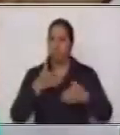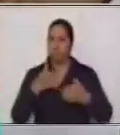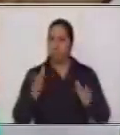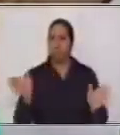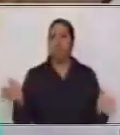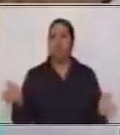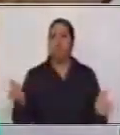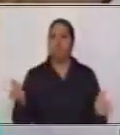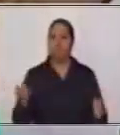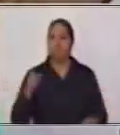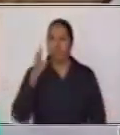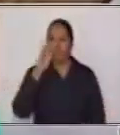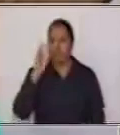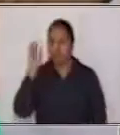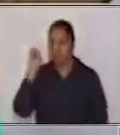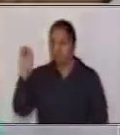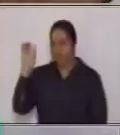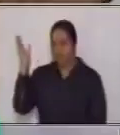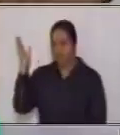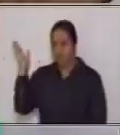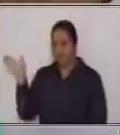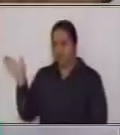Observa bien el cartel.